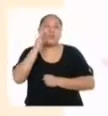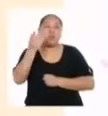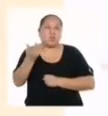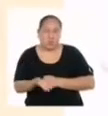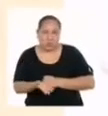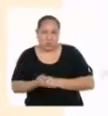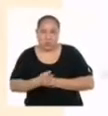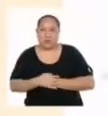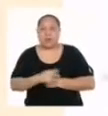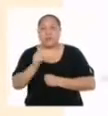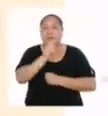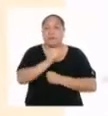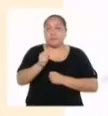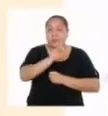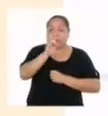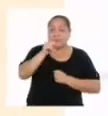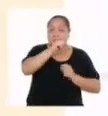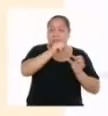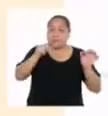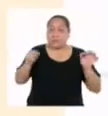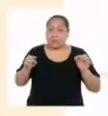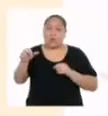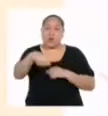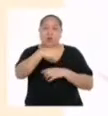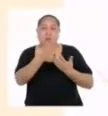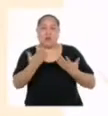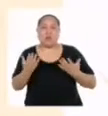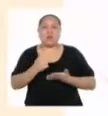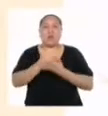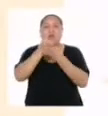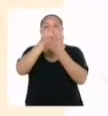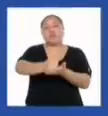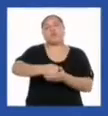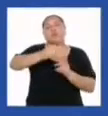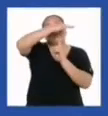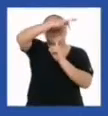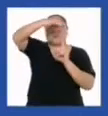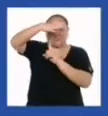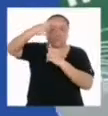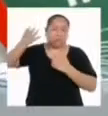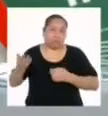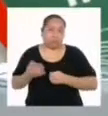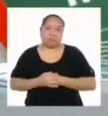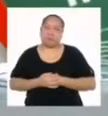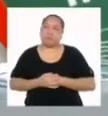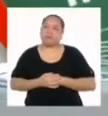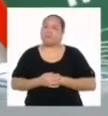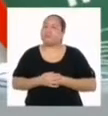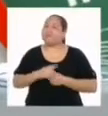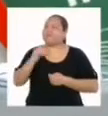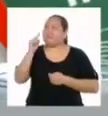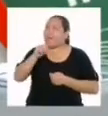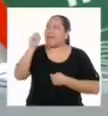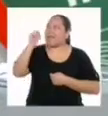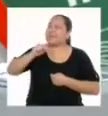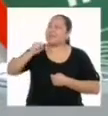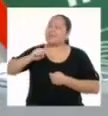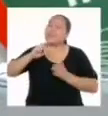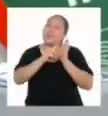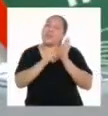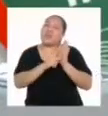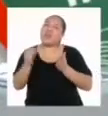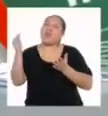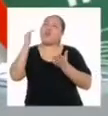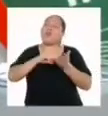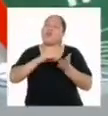desechos para otros usos es una forma de contribuir con el medio ambiente. De eso se trata reutilizar